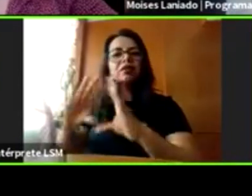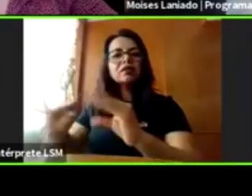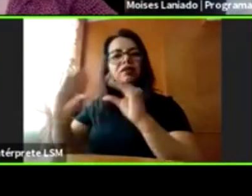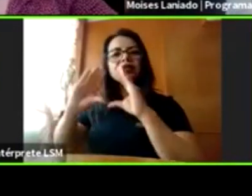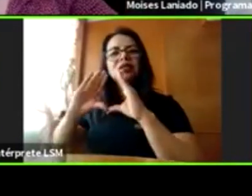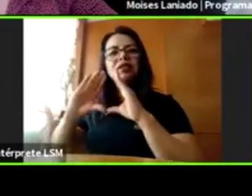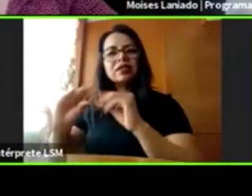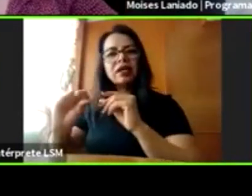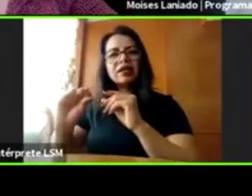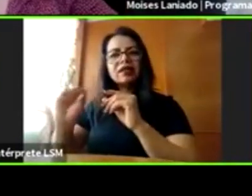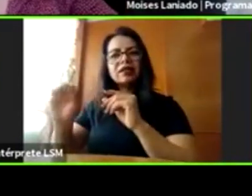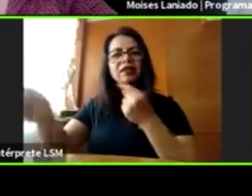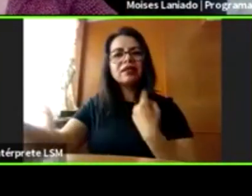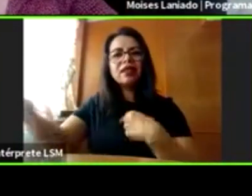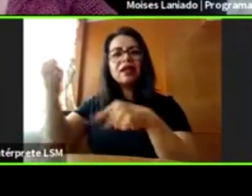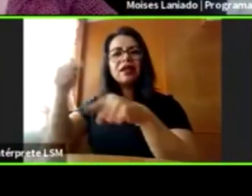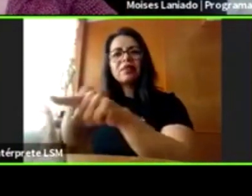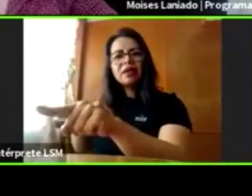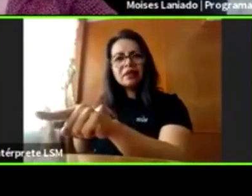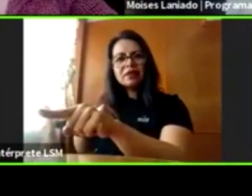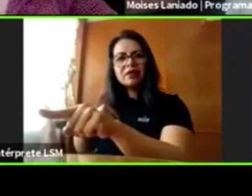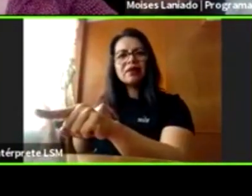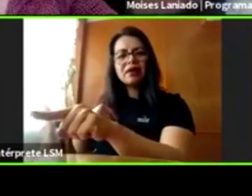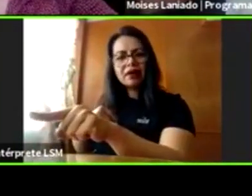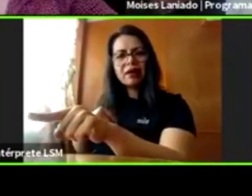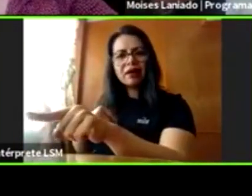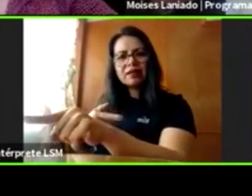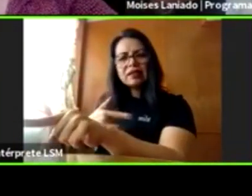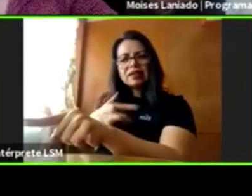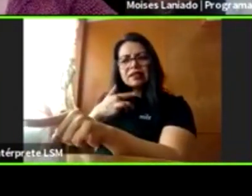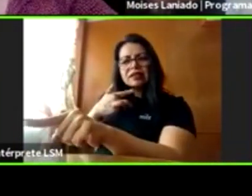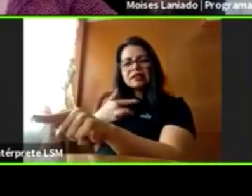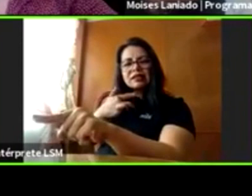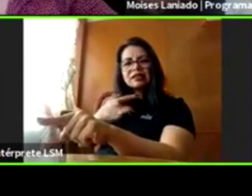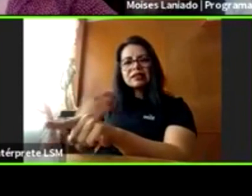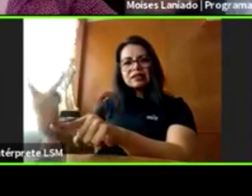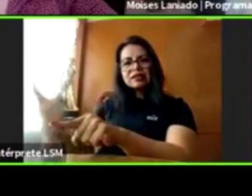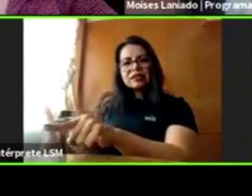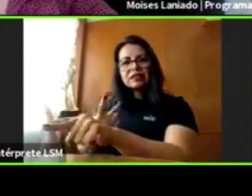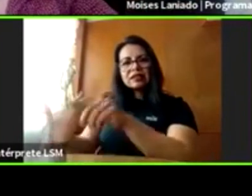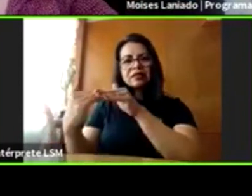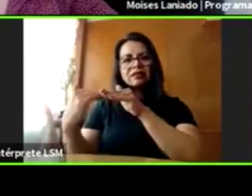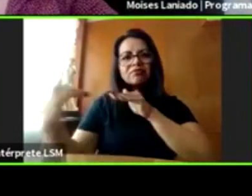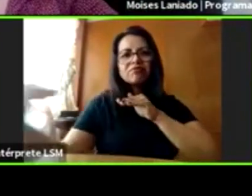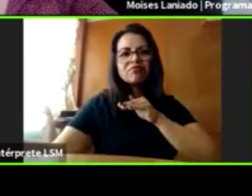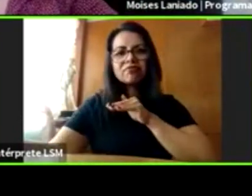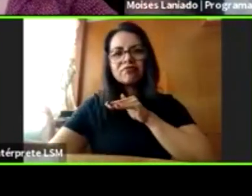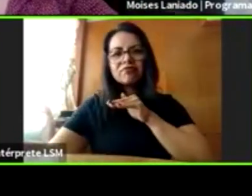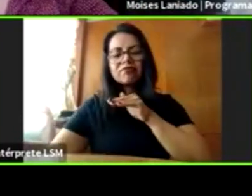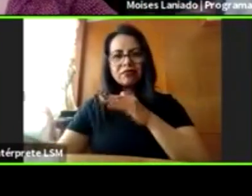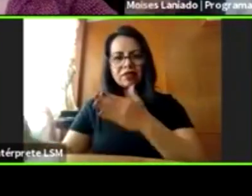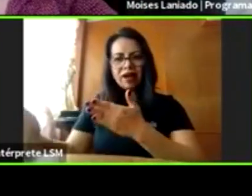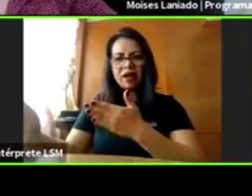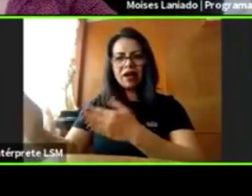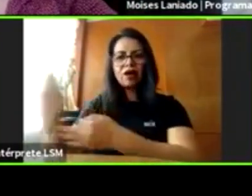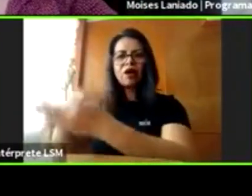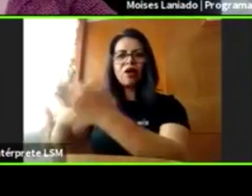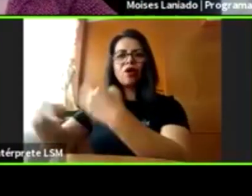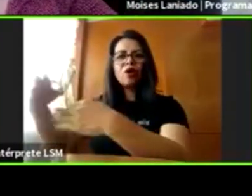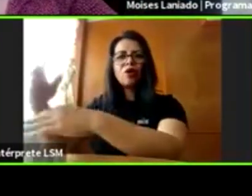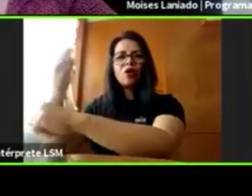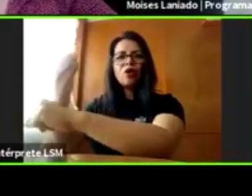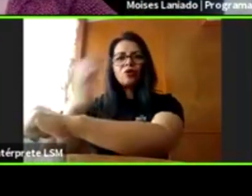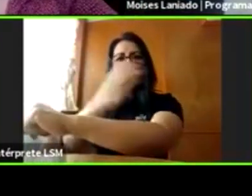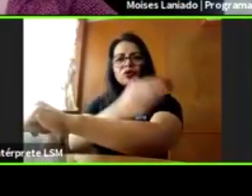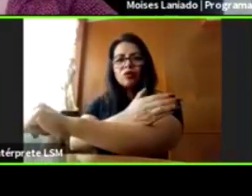empatía, ¿no? De generar empatía con sus compañeros y con los demás